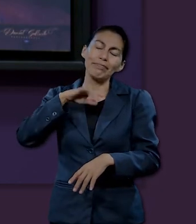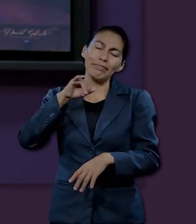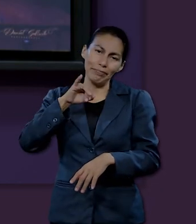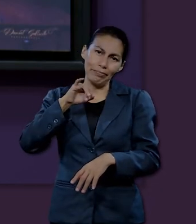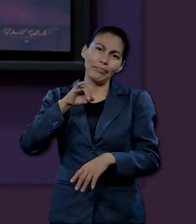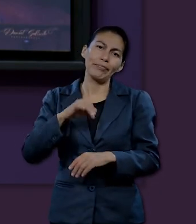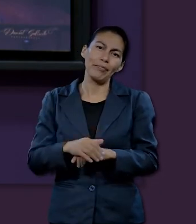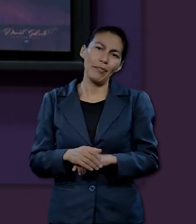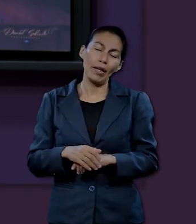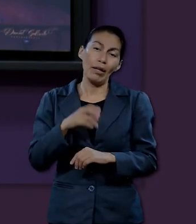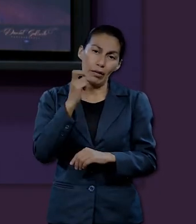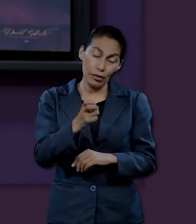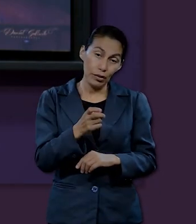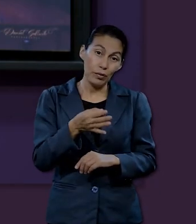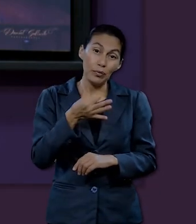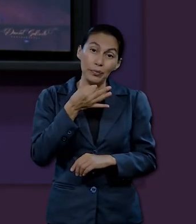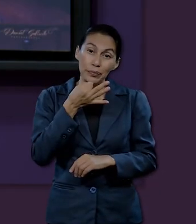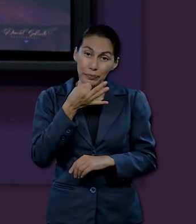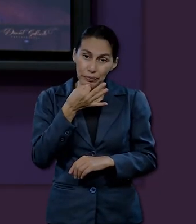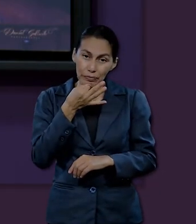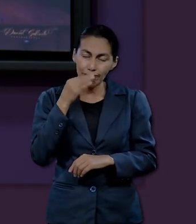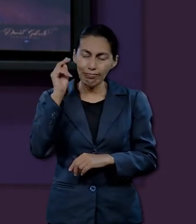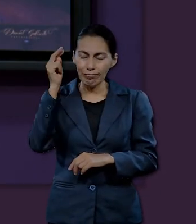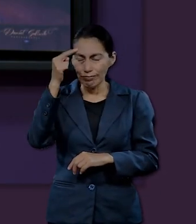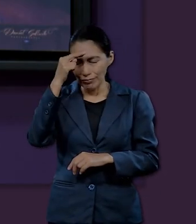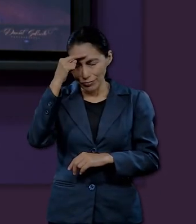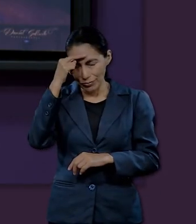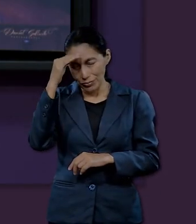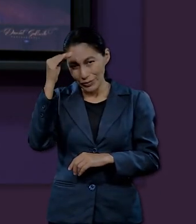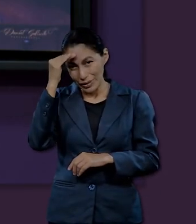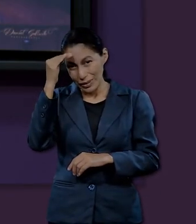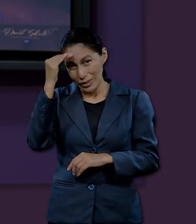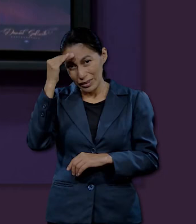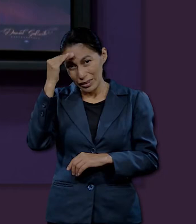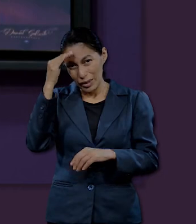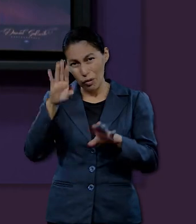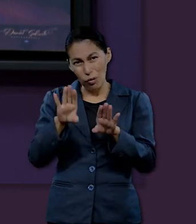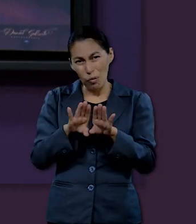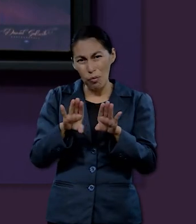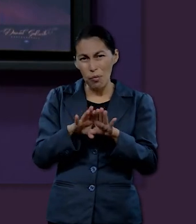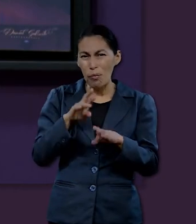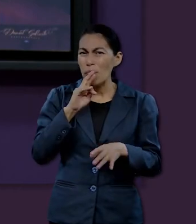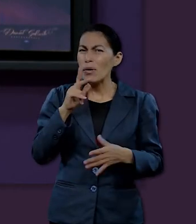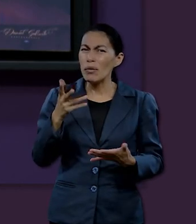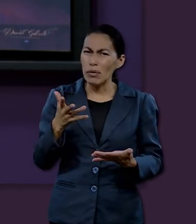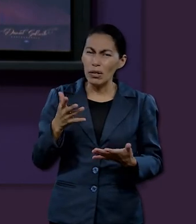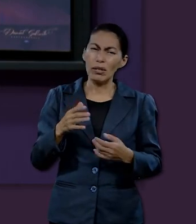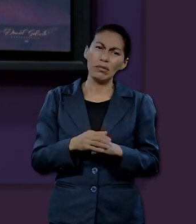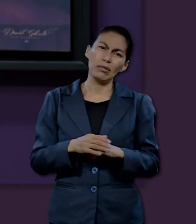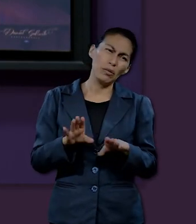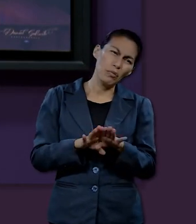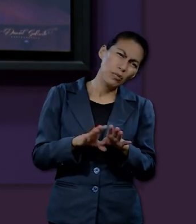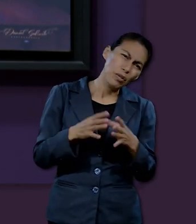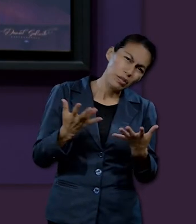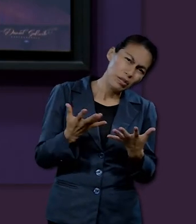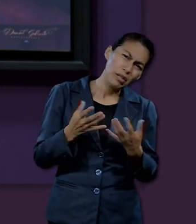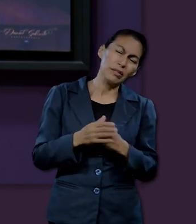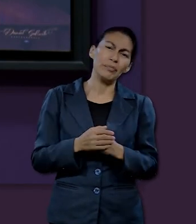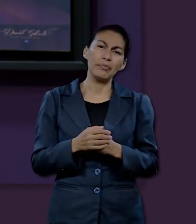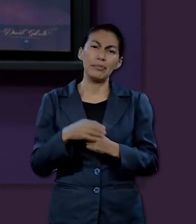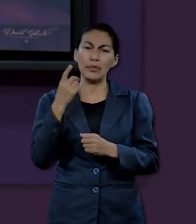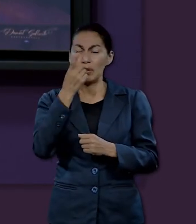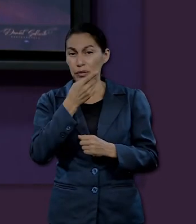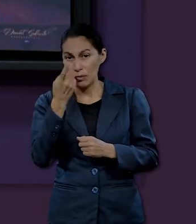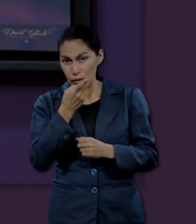momento de reflexionar en cómo mejorar como persona. Entonces, fue una disciplina verbal, pero pues que me ayuda a la